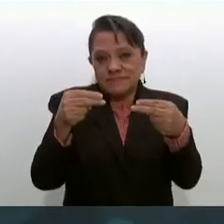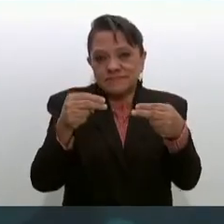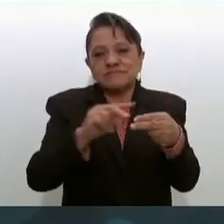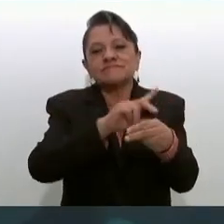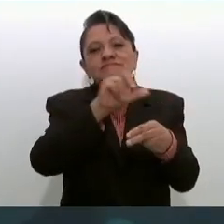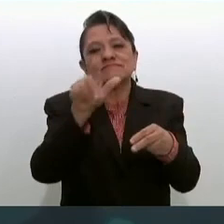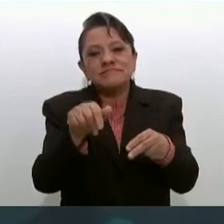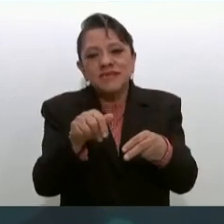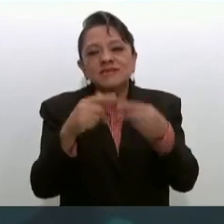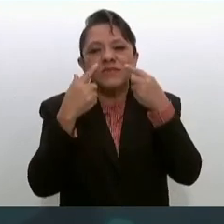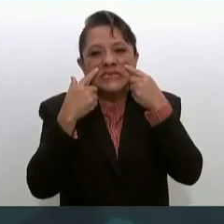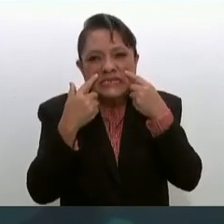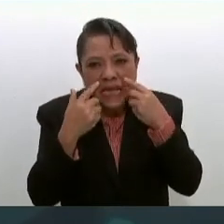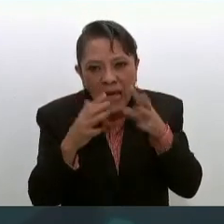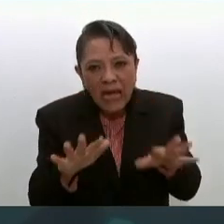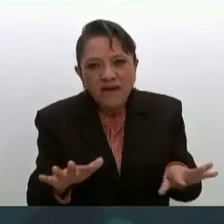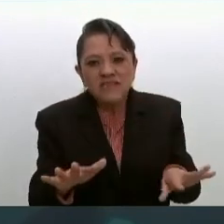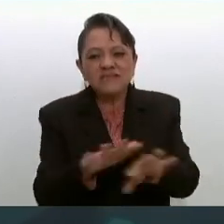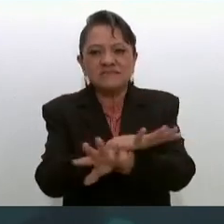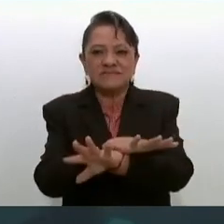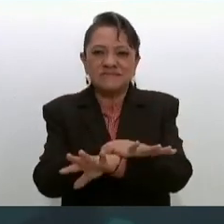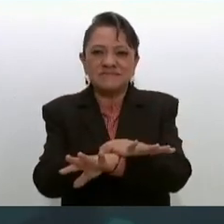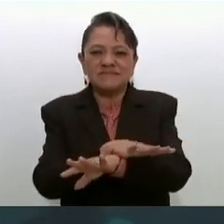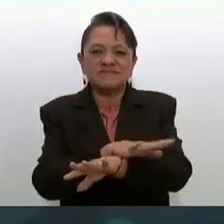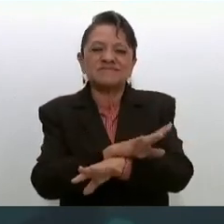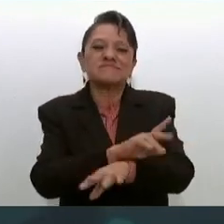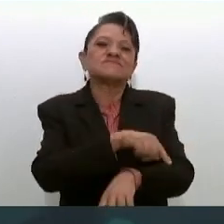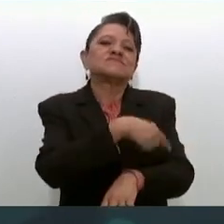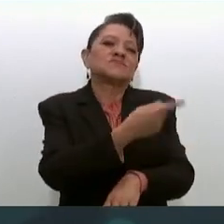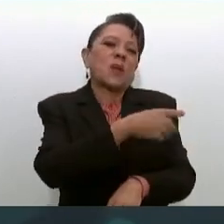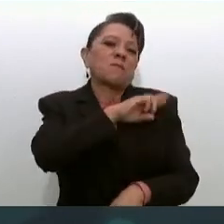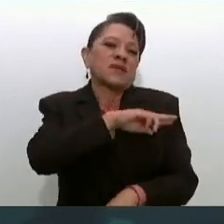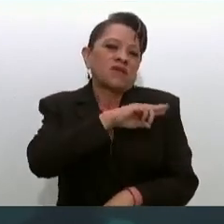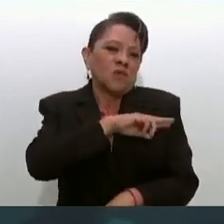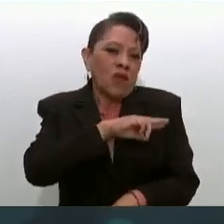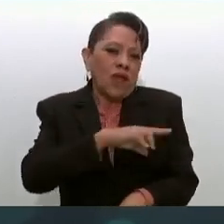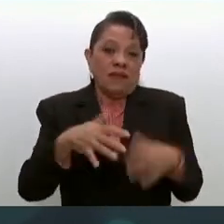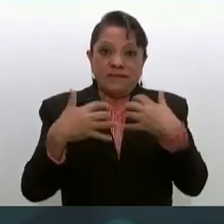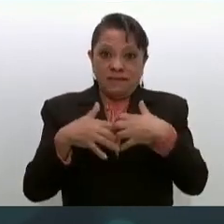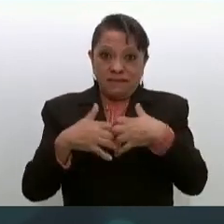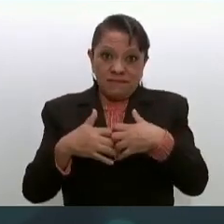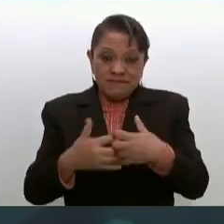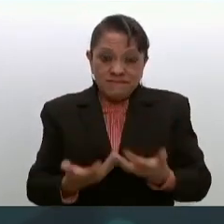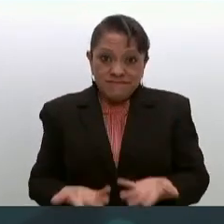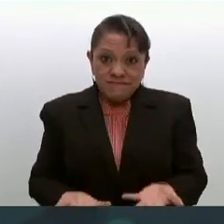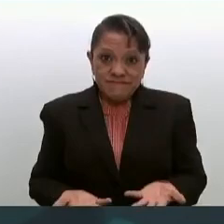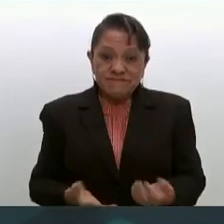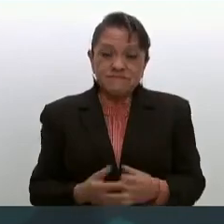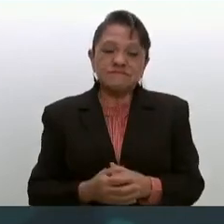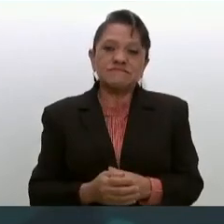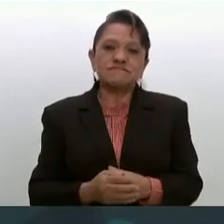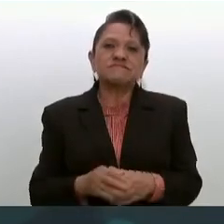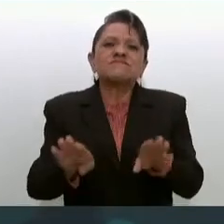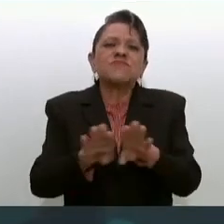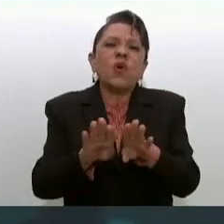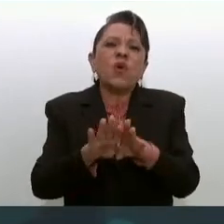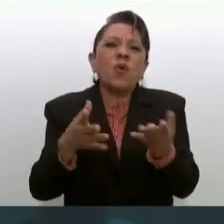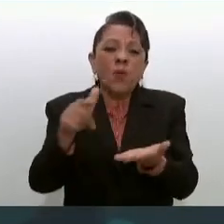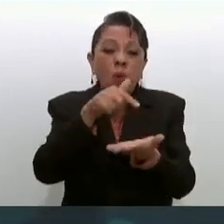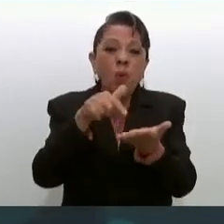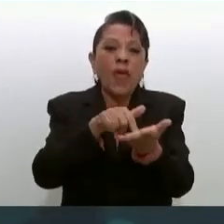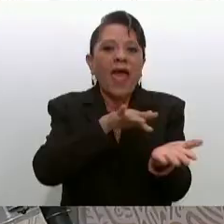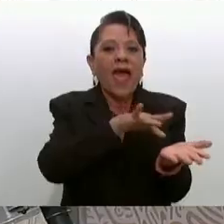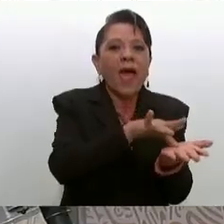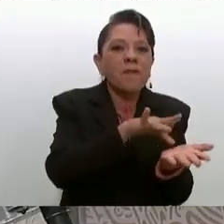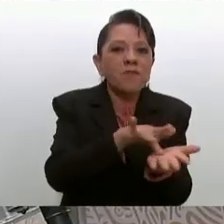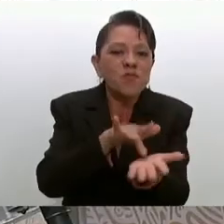a ver a la iniciativa privada, a las empresas como a espacios de apoyo para la atención,